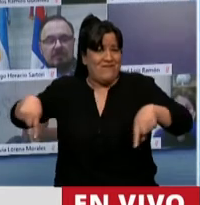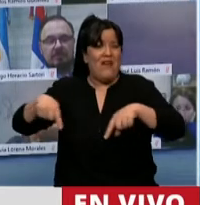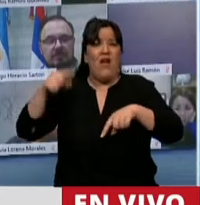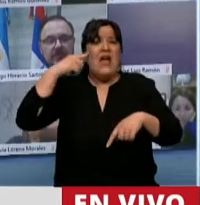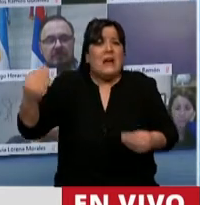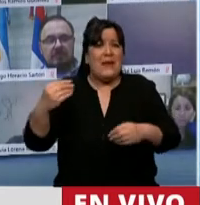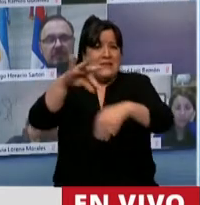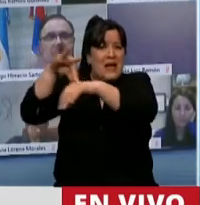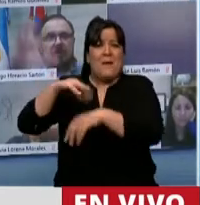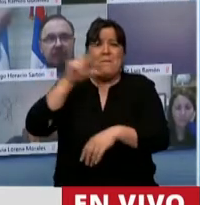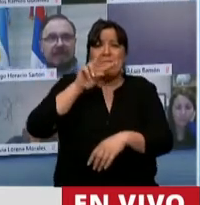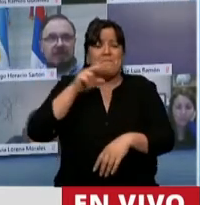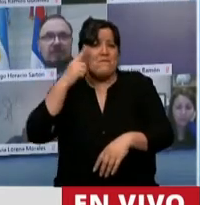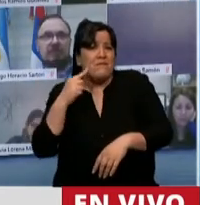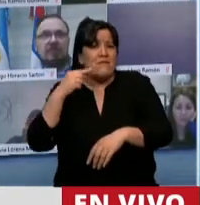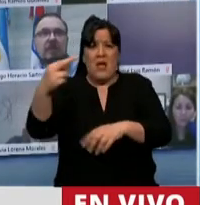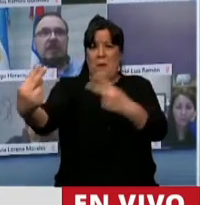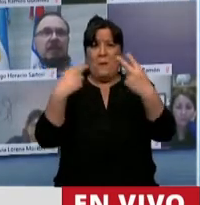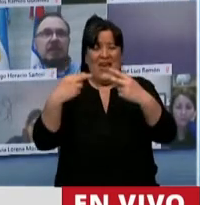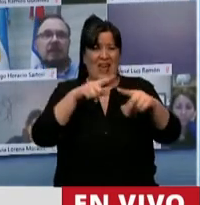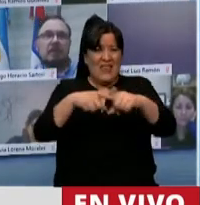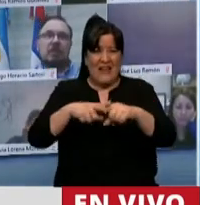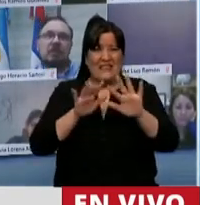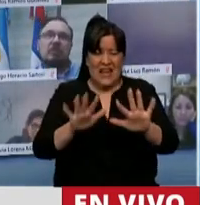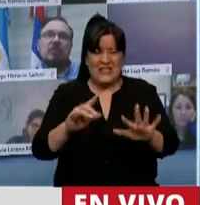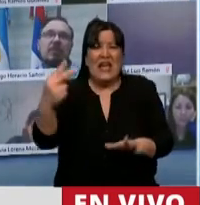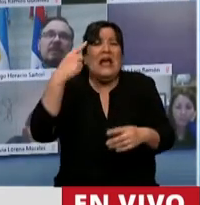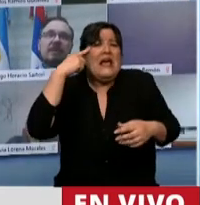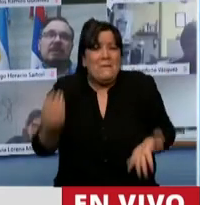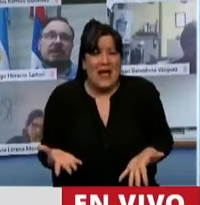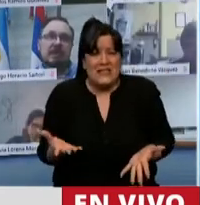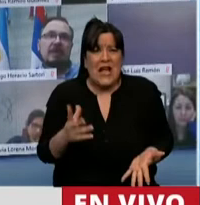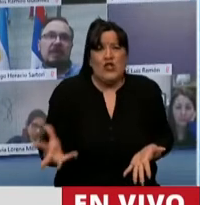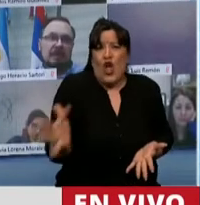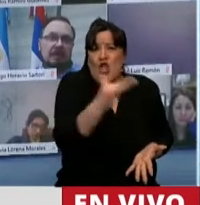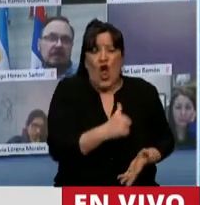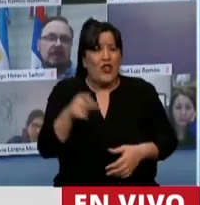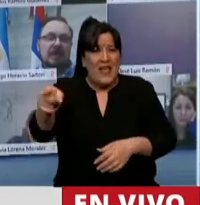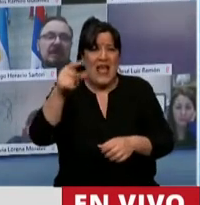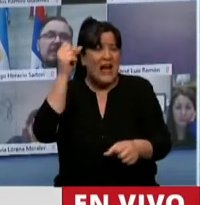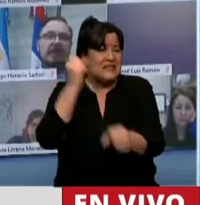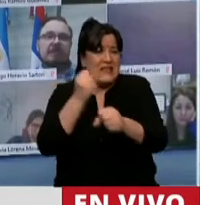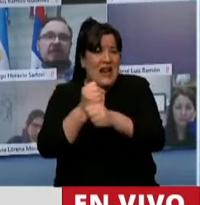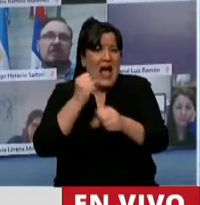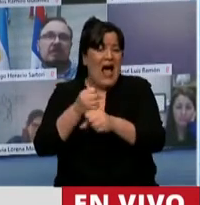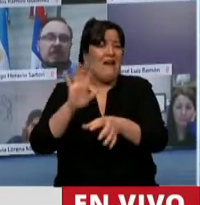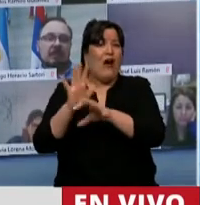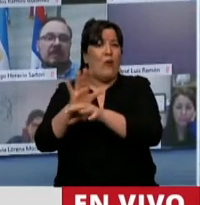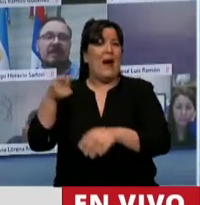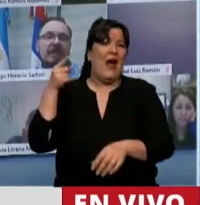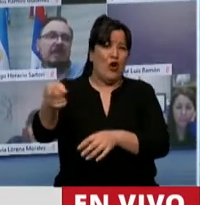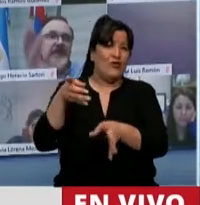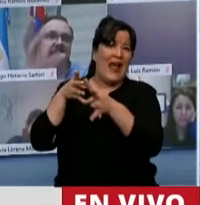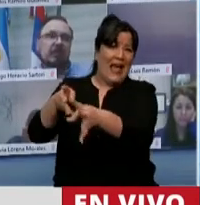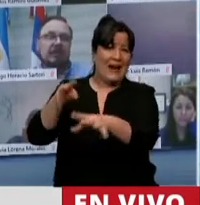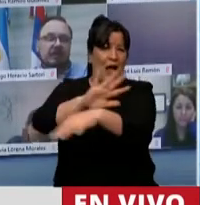médicos y las médicas que están viendo este debate? Están todos los días en la línea de combate contra el coronavirus